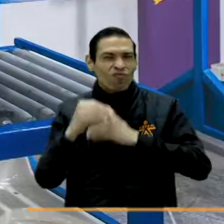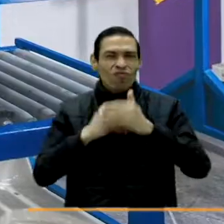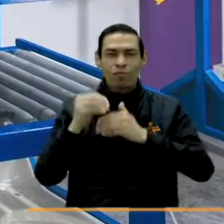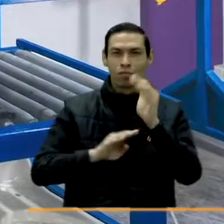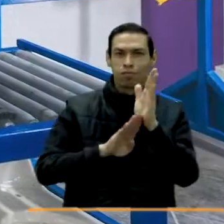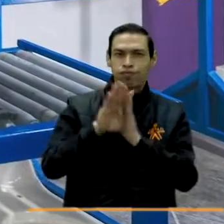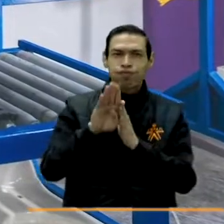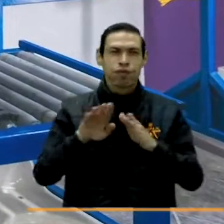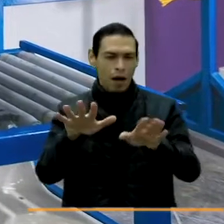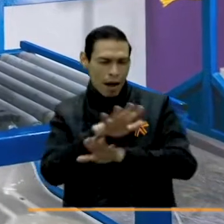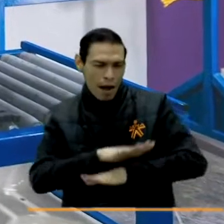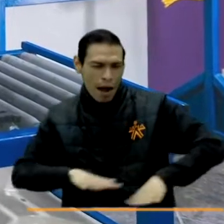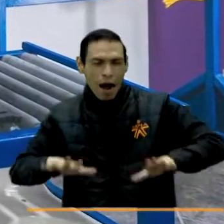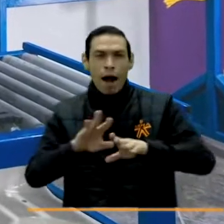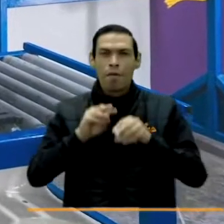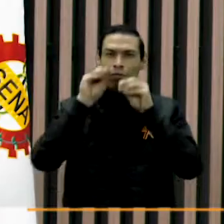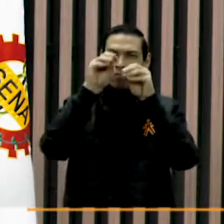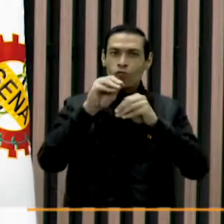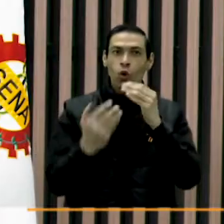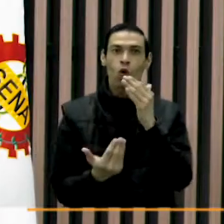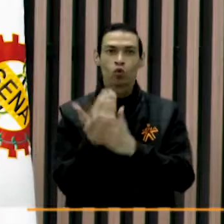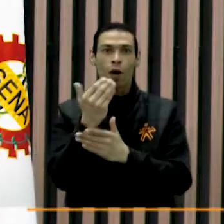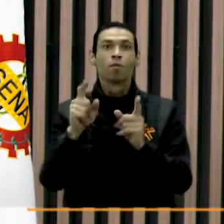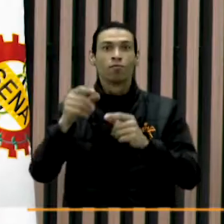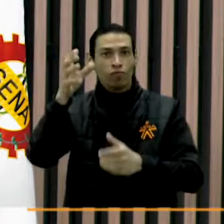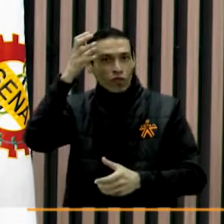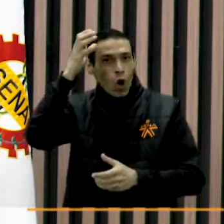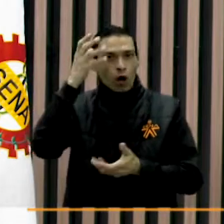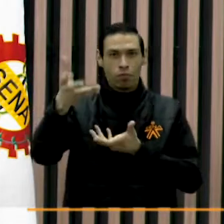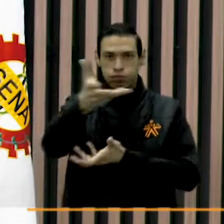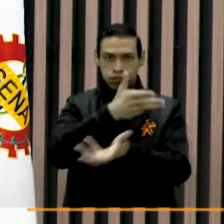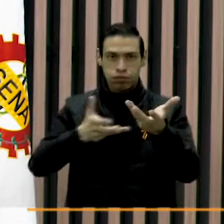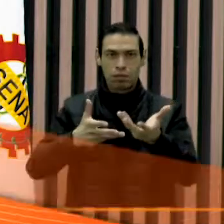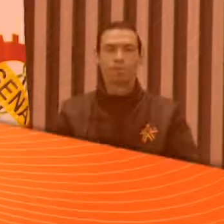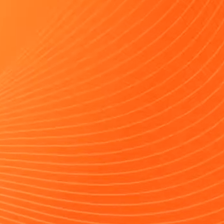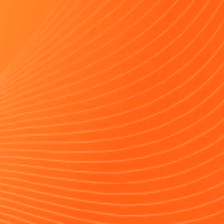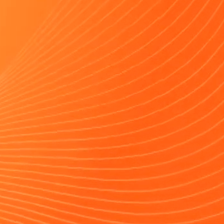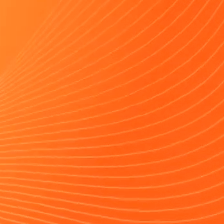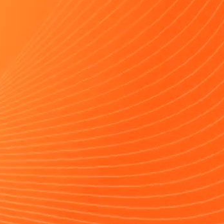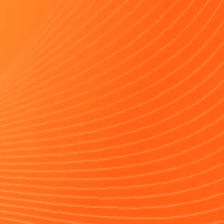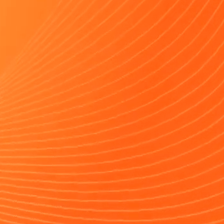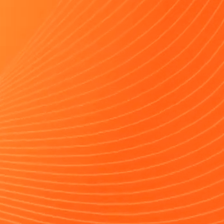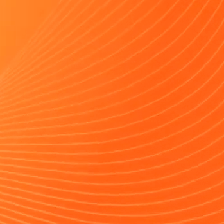destrezas, la actualización de ambientes de formación y la transferencia de conocimientos.